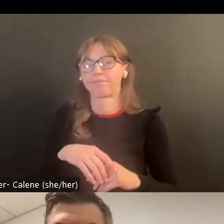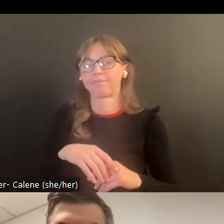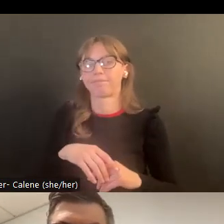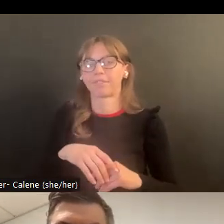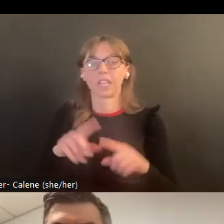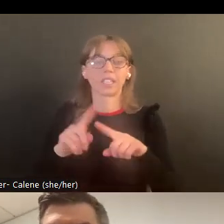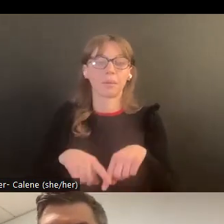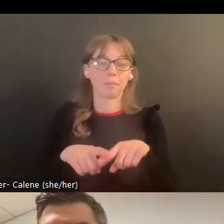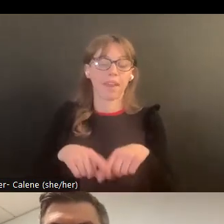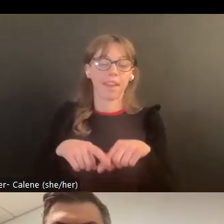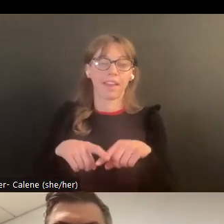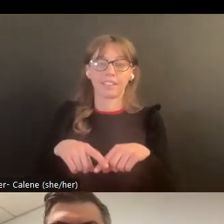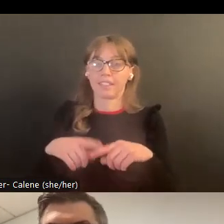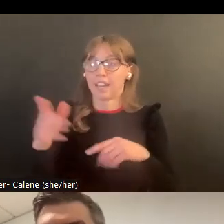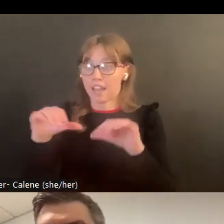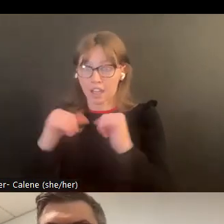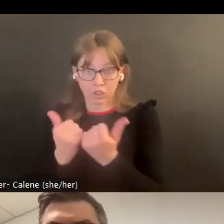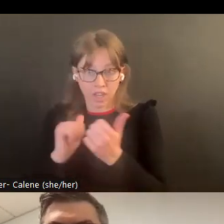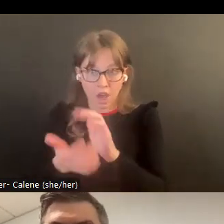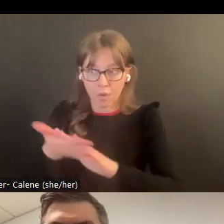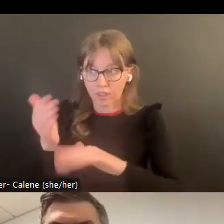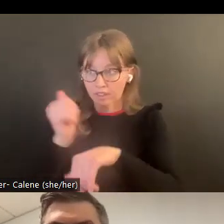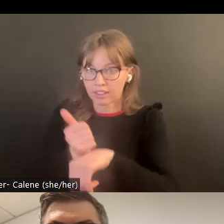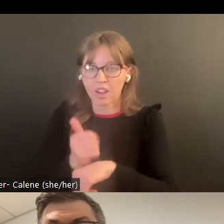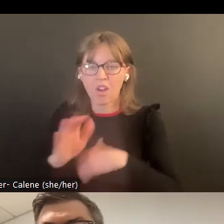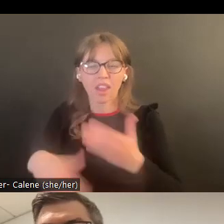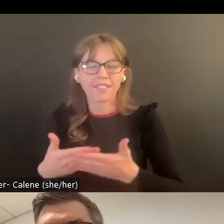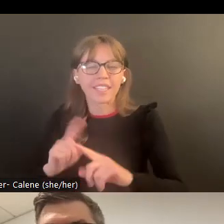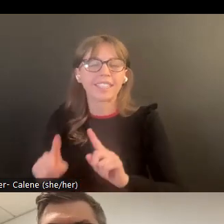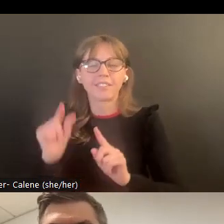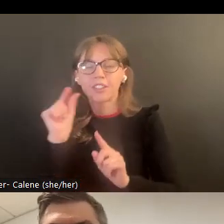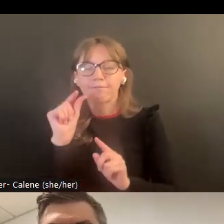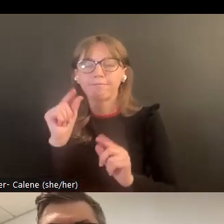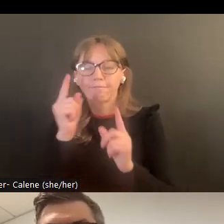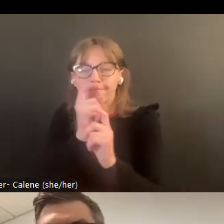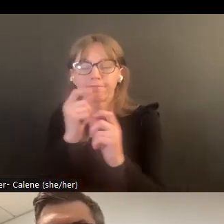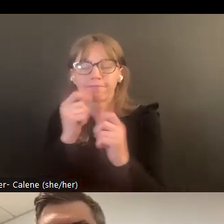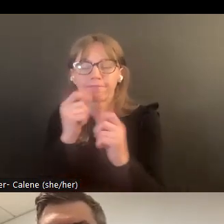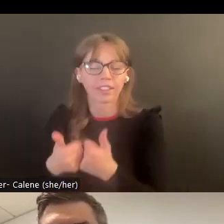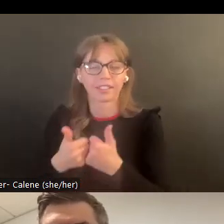dependiendo en cómo su agencia funciona todo lo que son los diferentes detalles